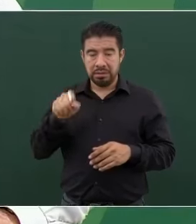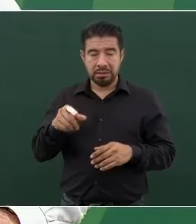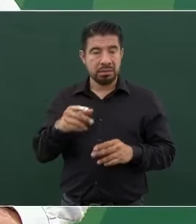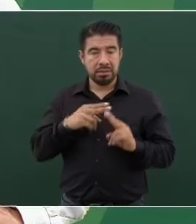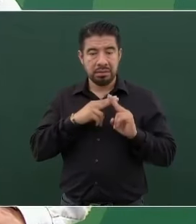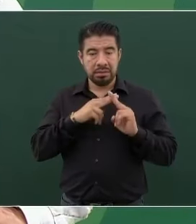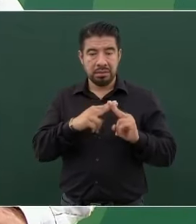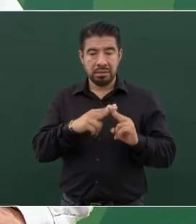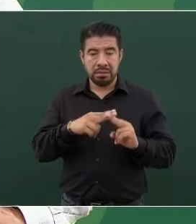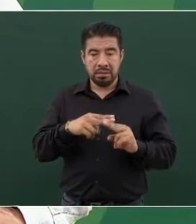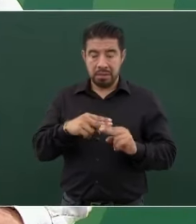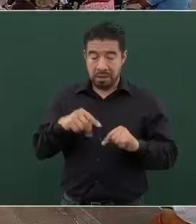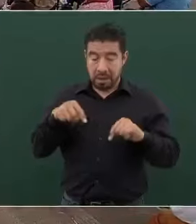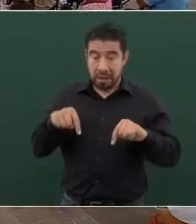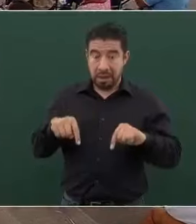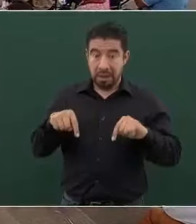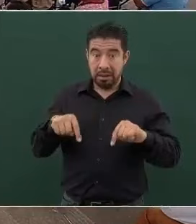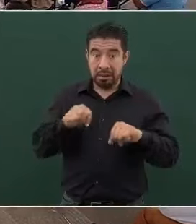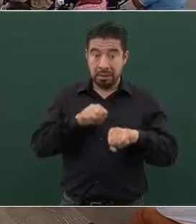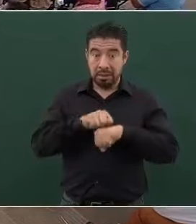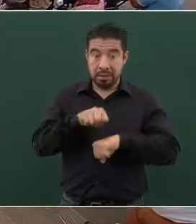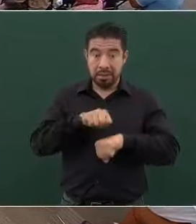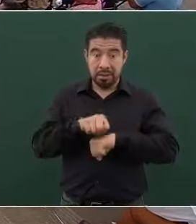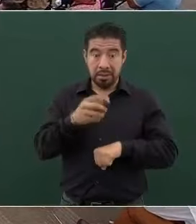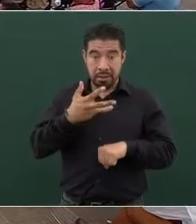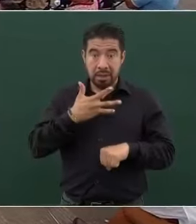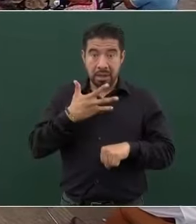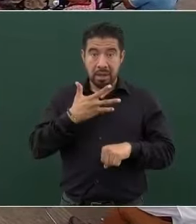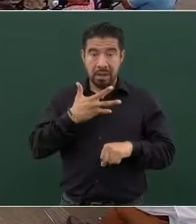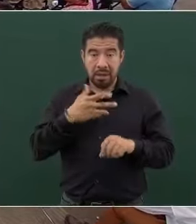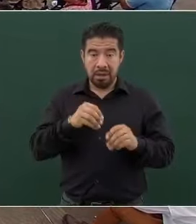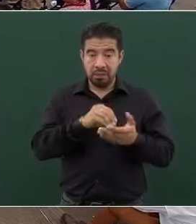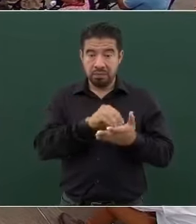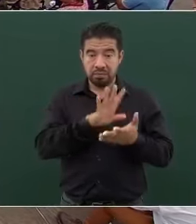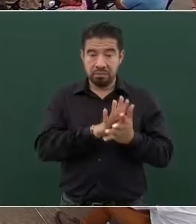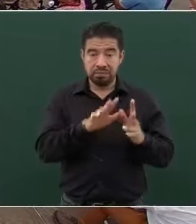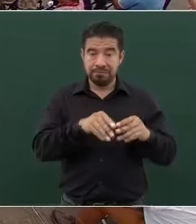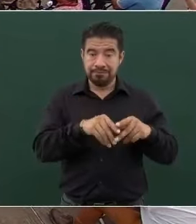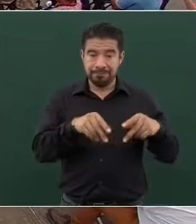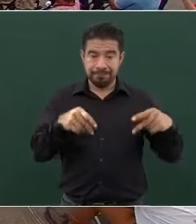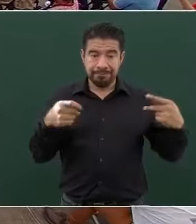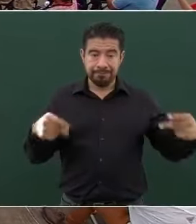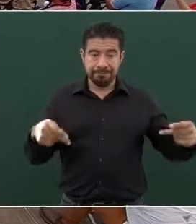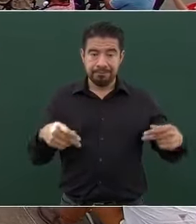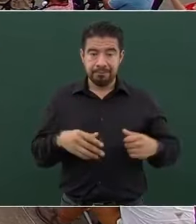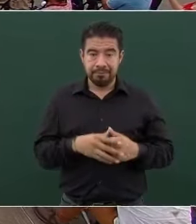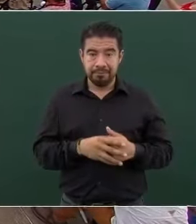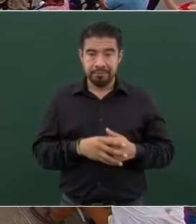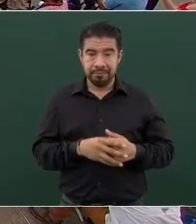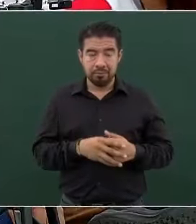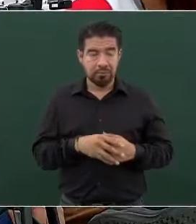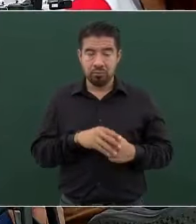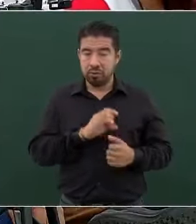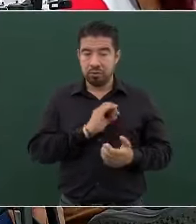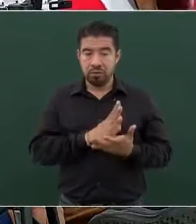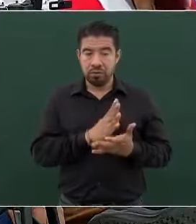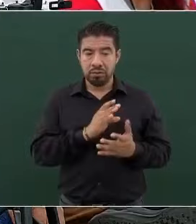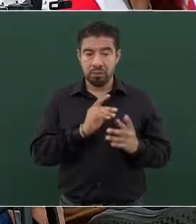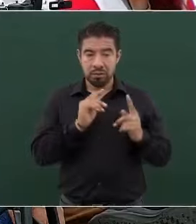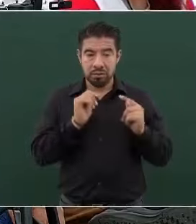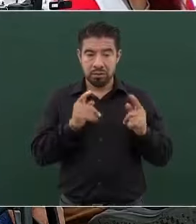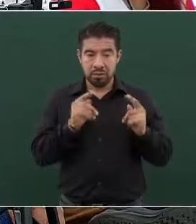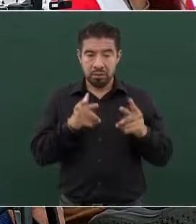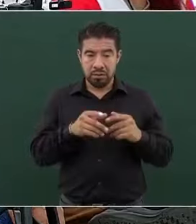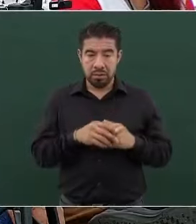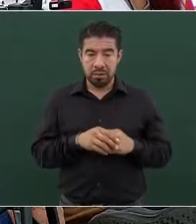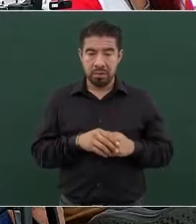No tienen aquí en Tapachula, es de Tuxla. Ya